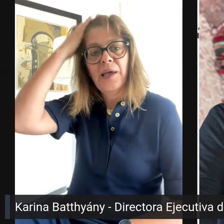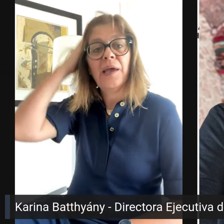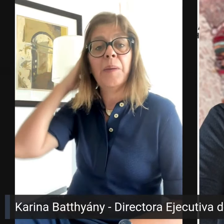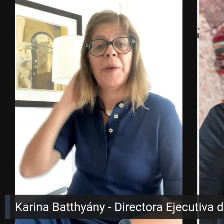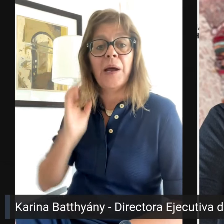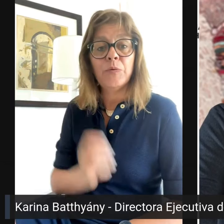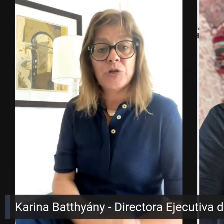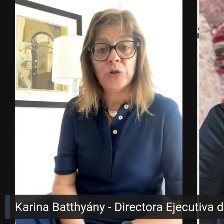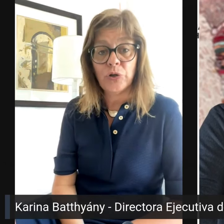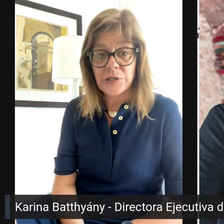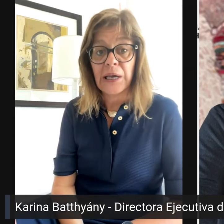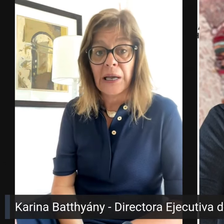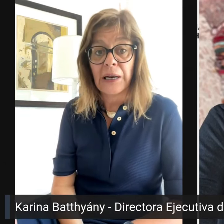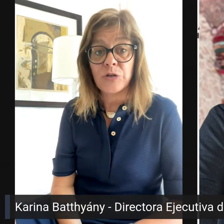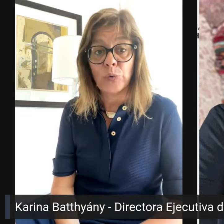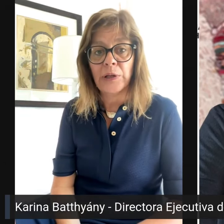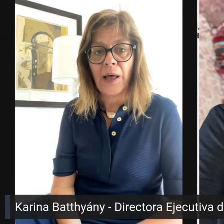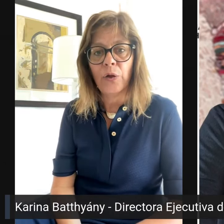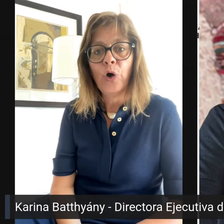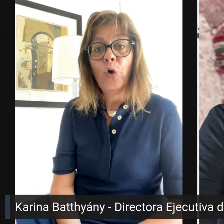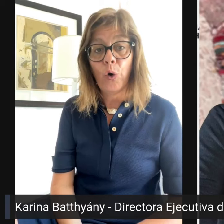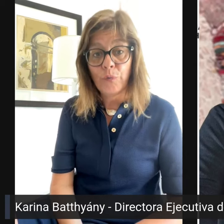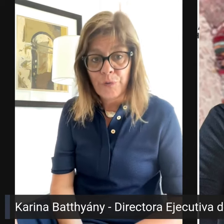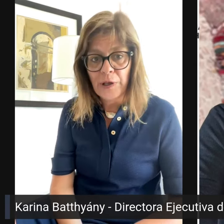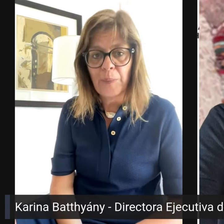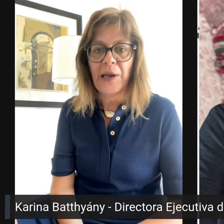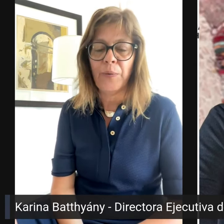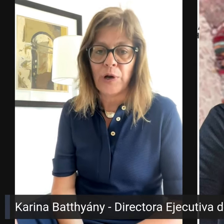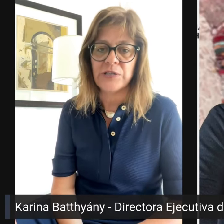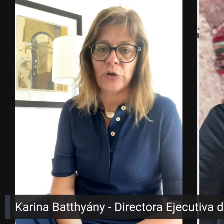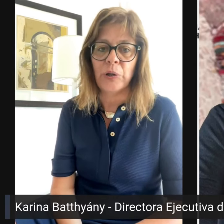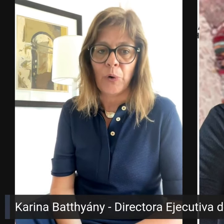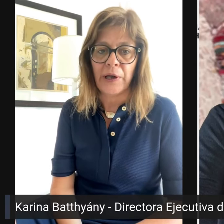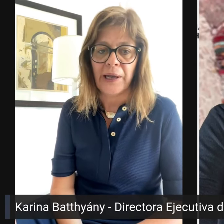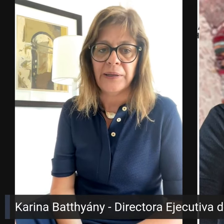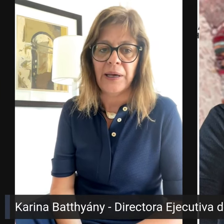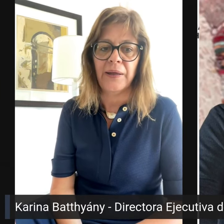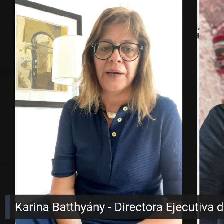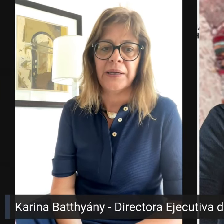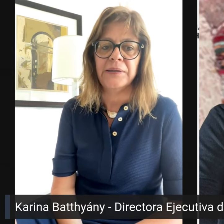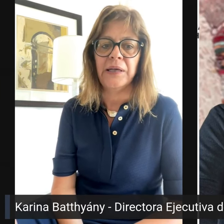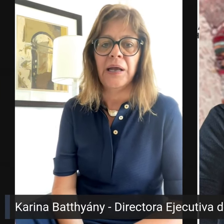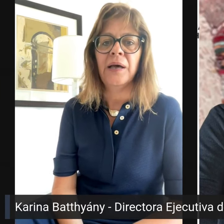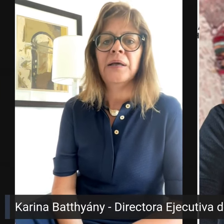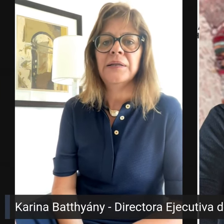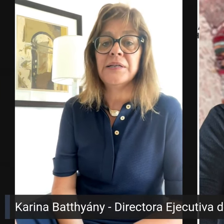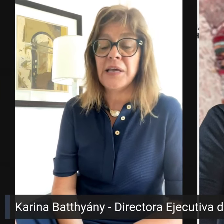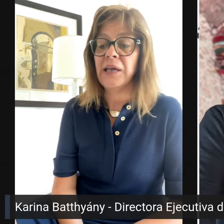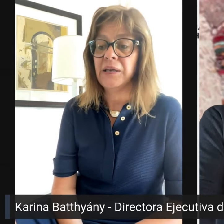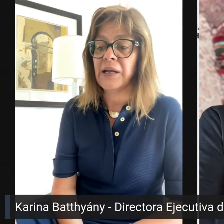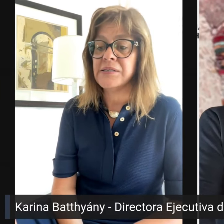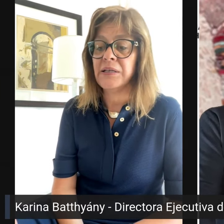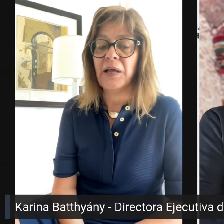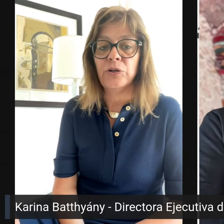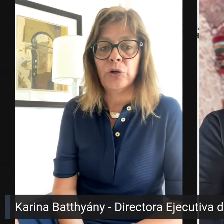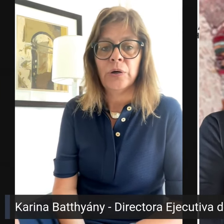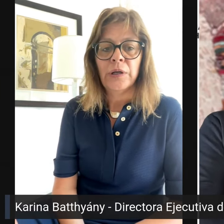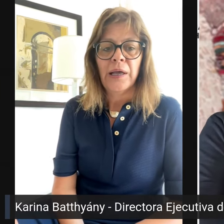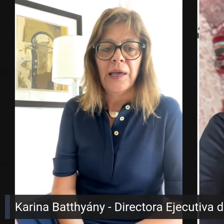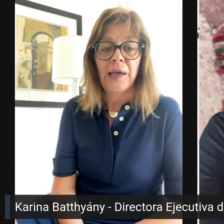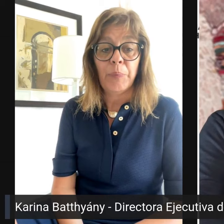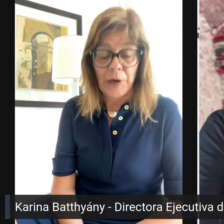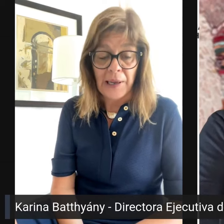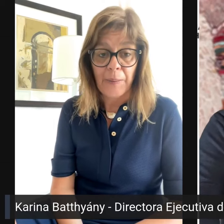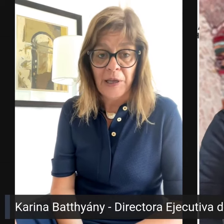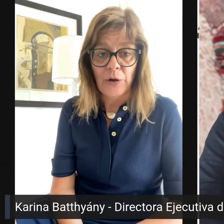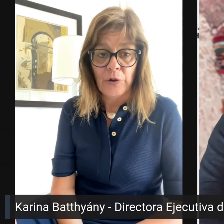¿verdad? Esperamos entonces que el resultado confirme la vocación democrática de Argentina de seguir transitando